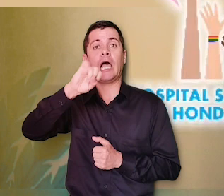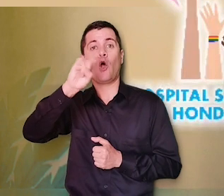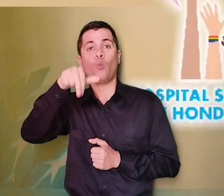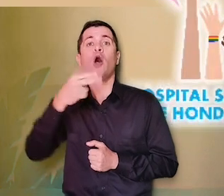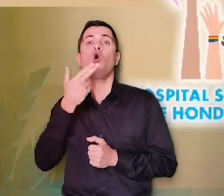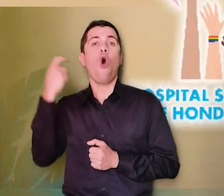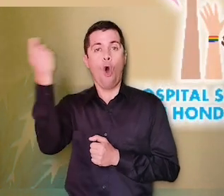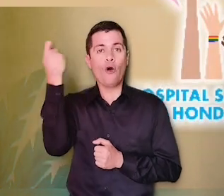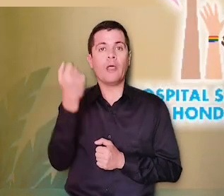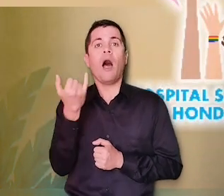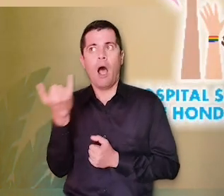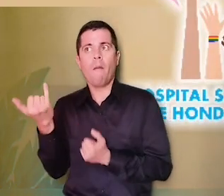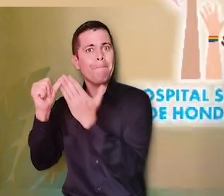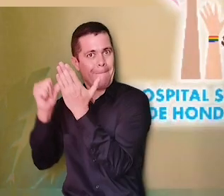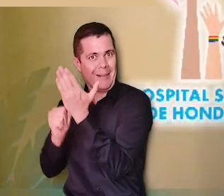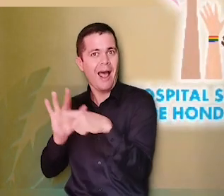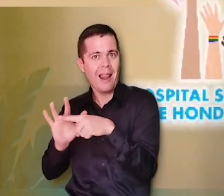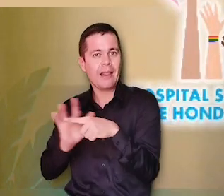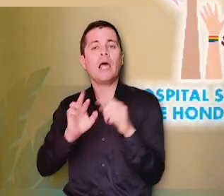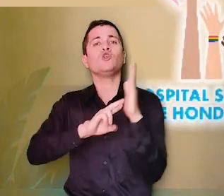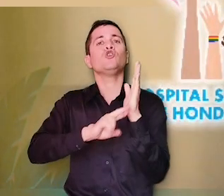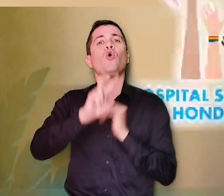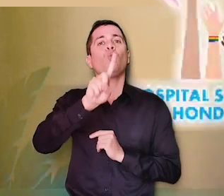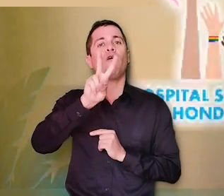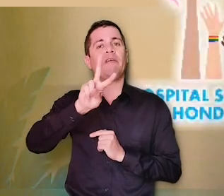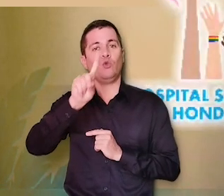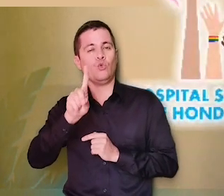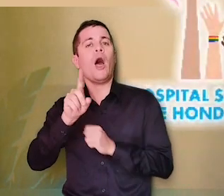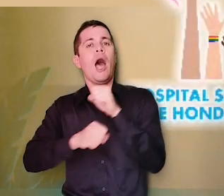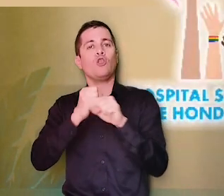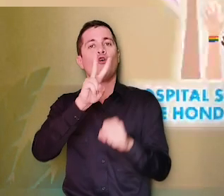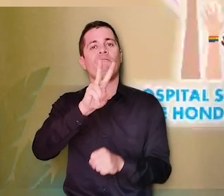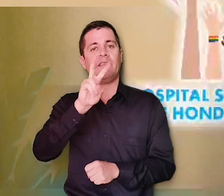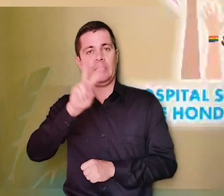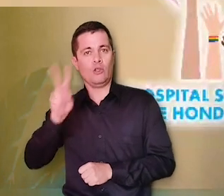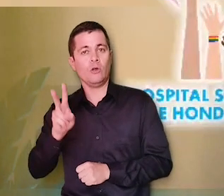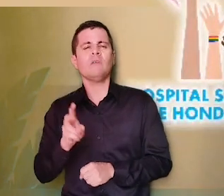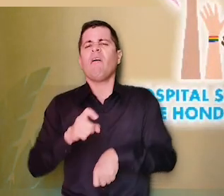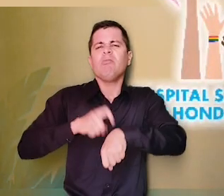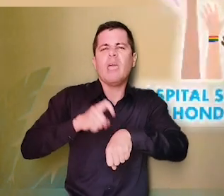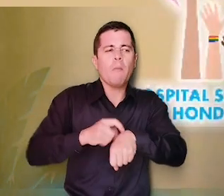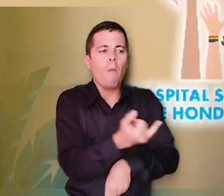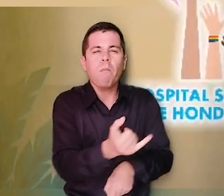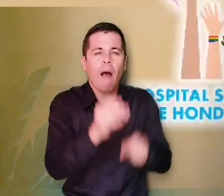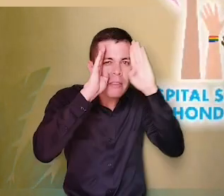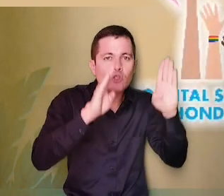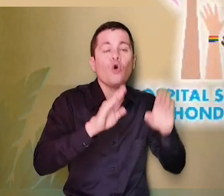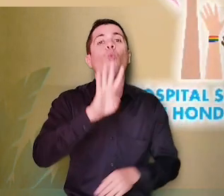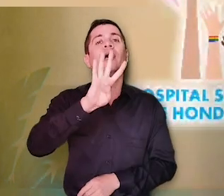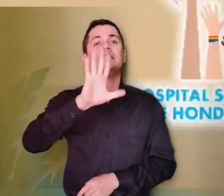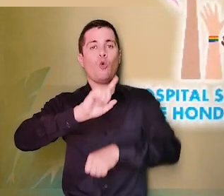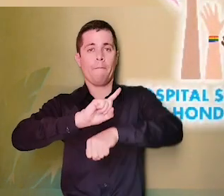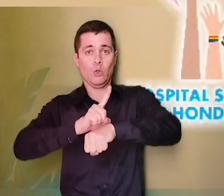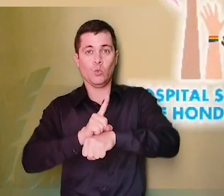Onda se implementa el programa PAPCIVI bajo la resolución 121 de 2022. El tiempo de atención de los pacientes será